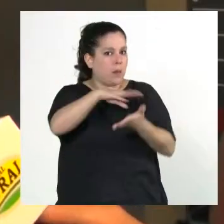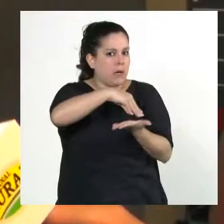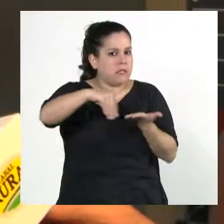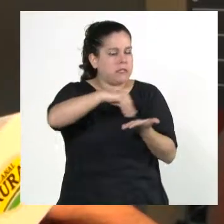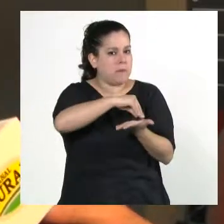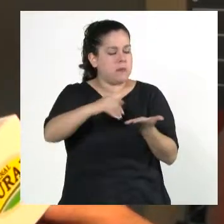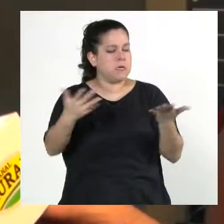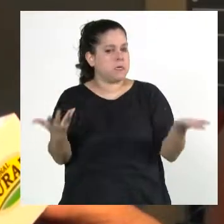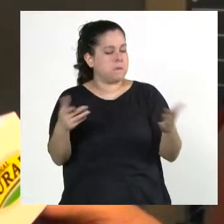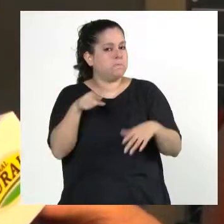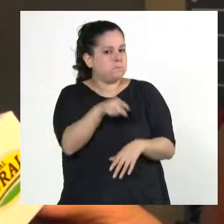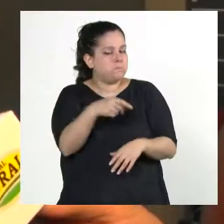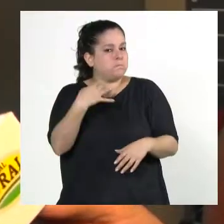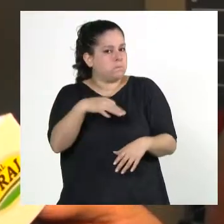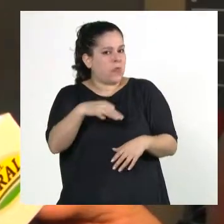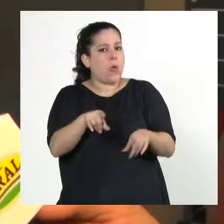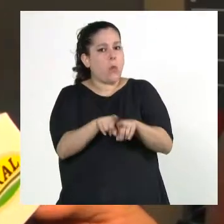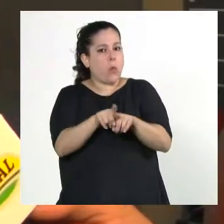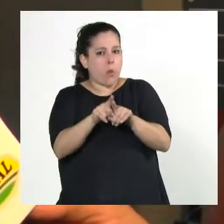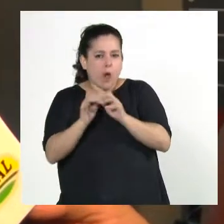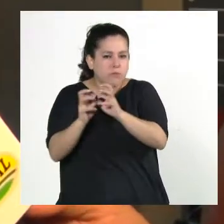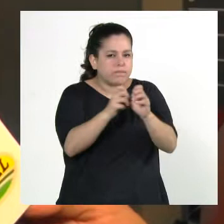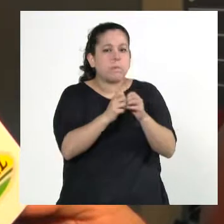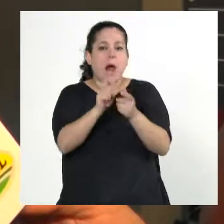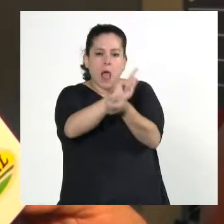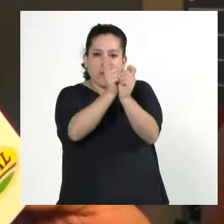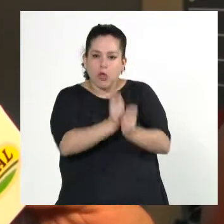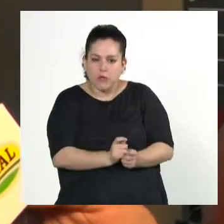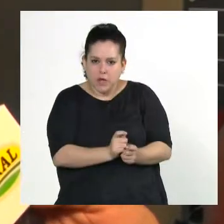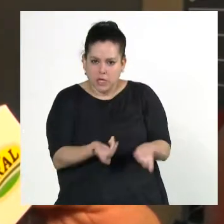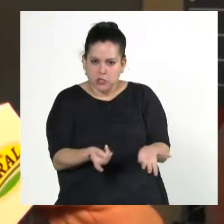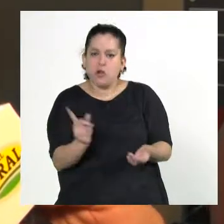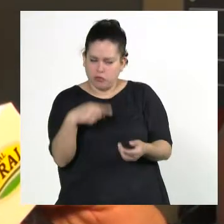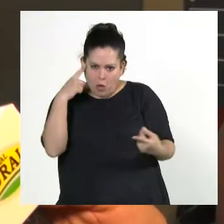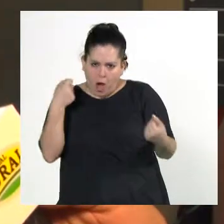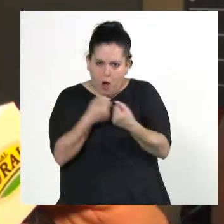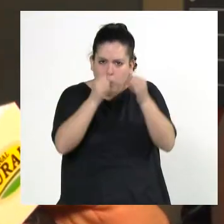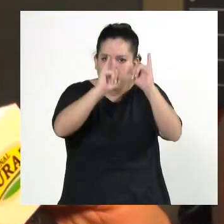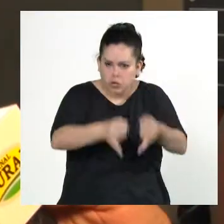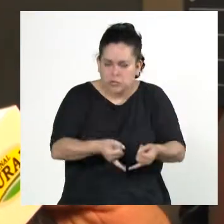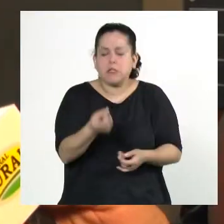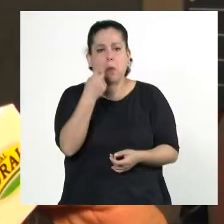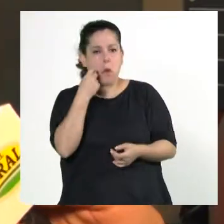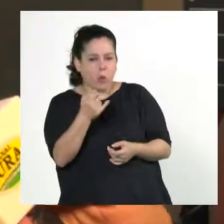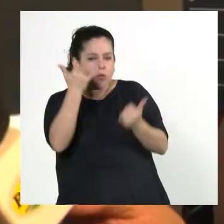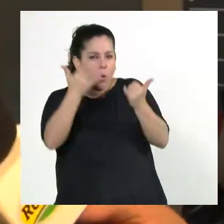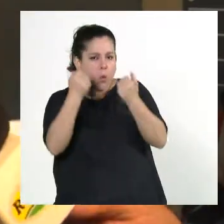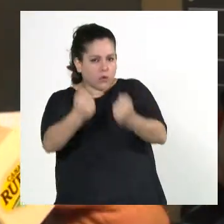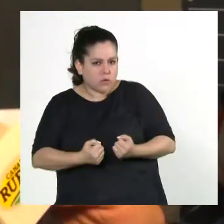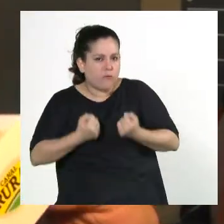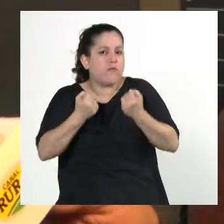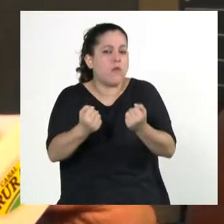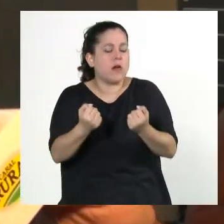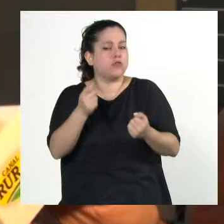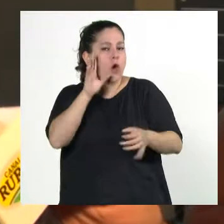importancia de modificación, nosotros la compartimos. Incluso vemos que se han hecho algunos esfuerzos destacados en línea con